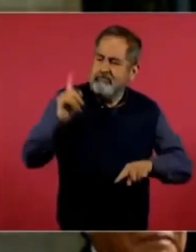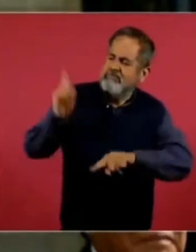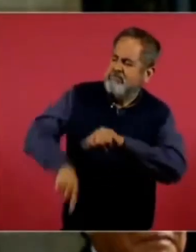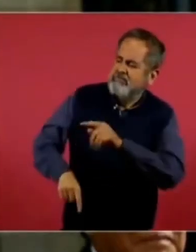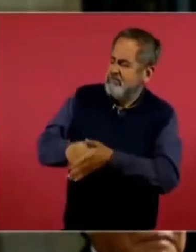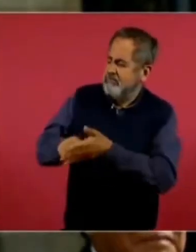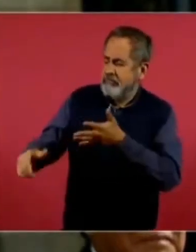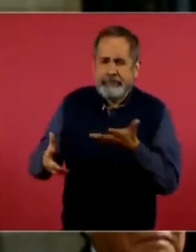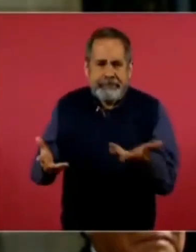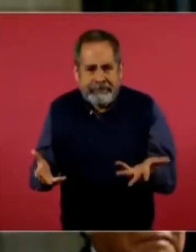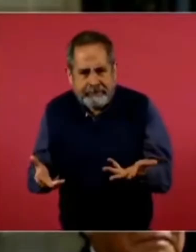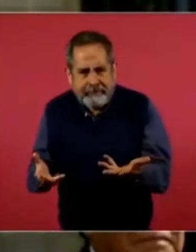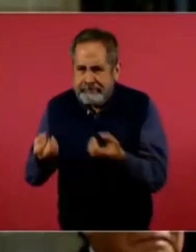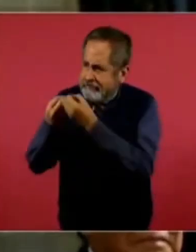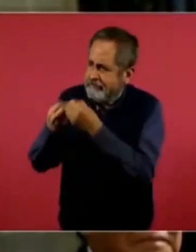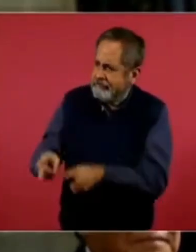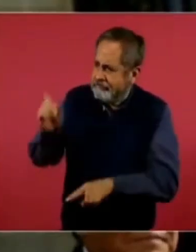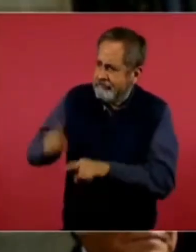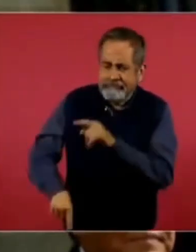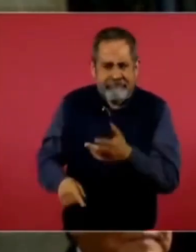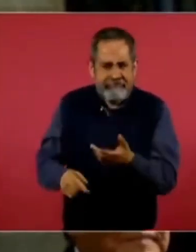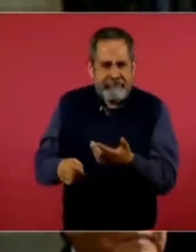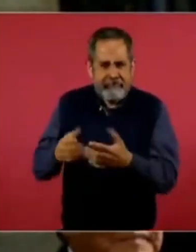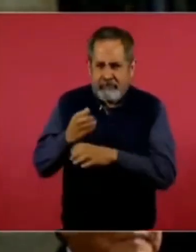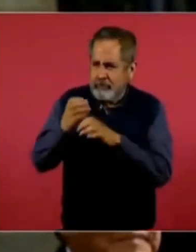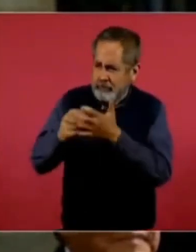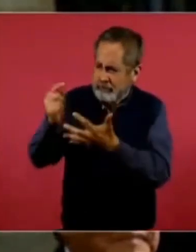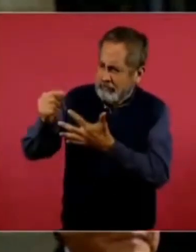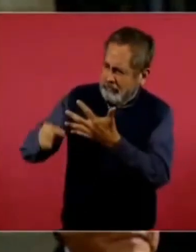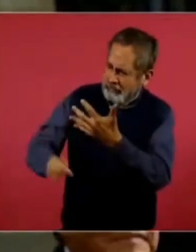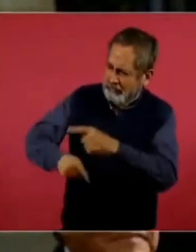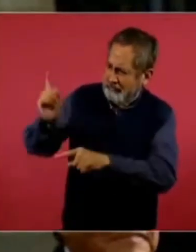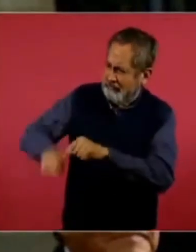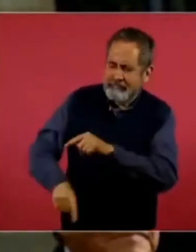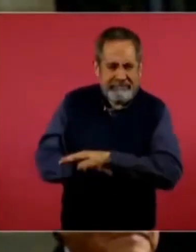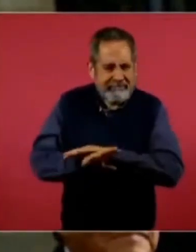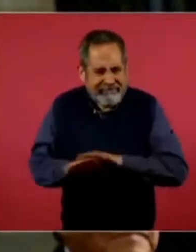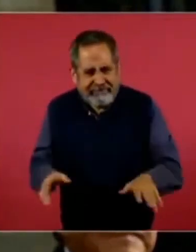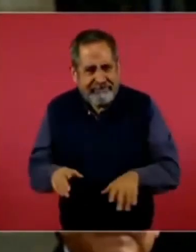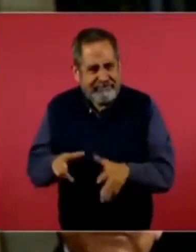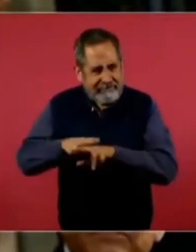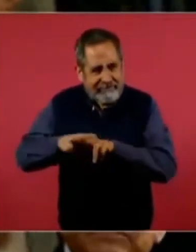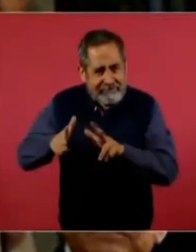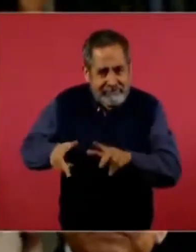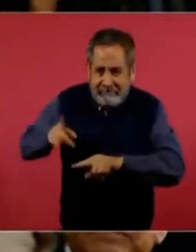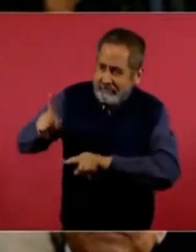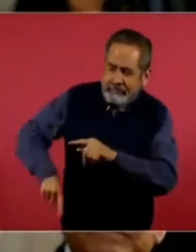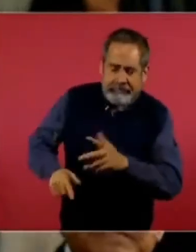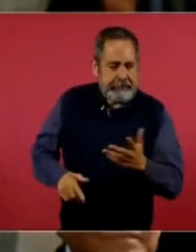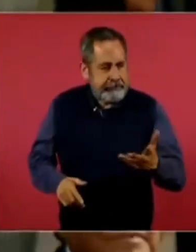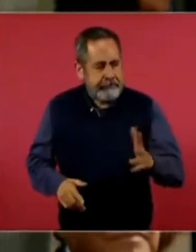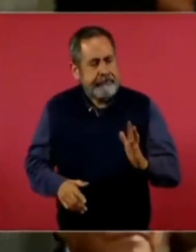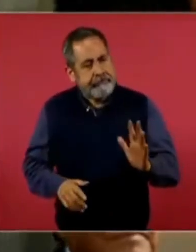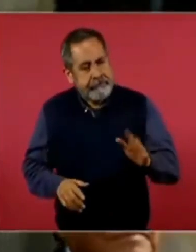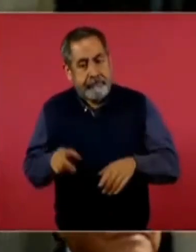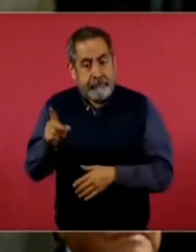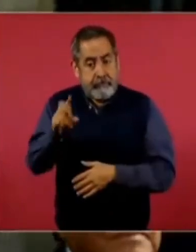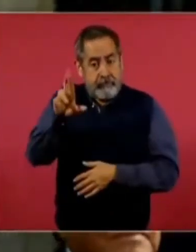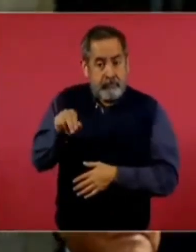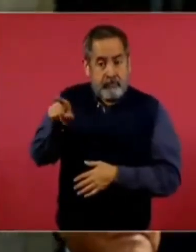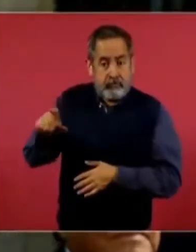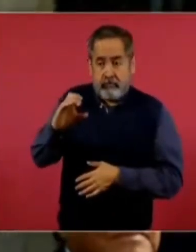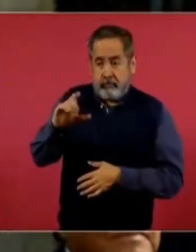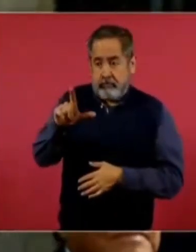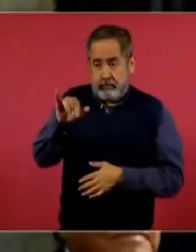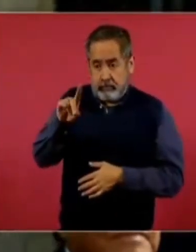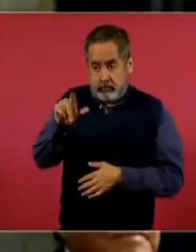sin el santo y sin la estampa en materia de muchas cosas y en particular sin los trenes. La doctora Sheinbaum manifestó que usted